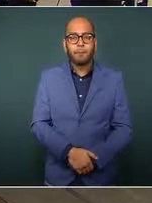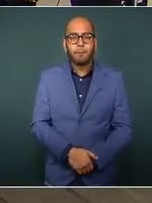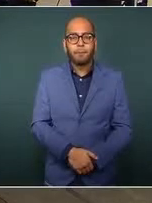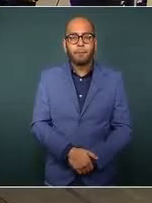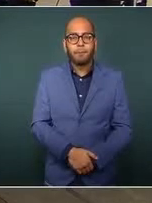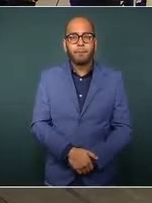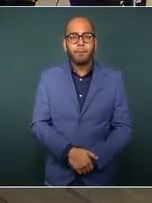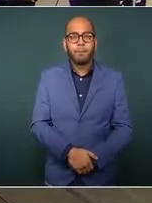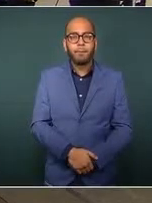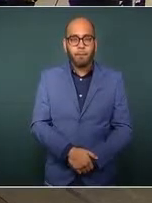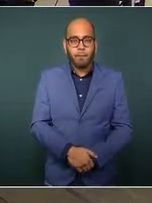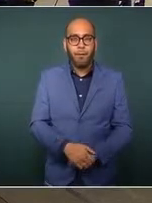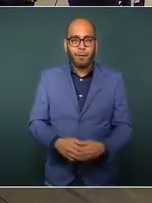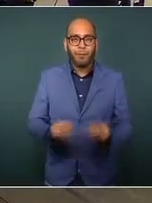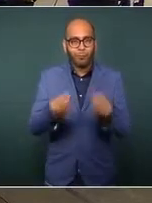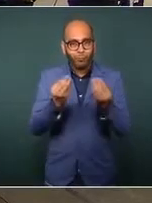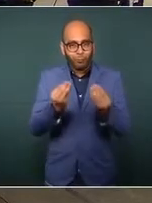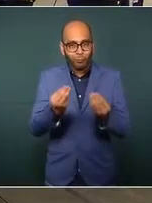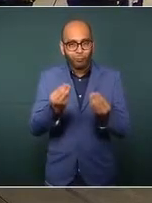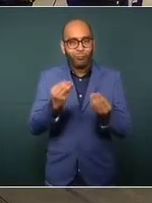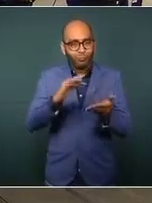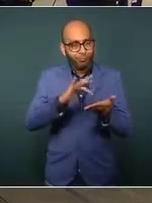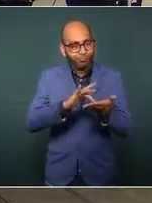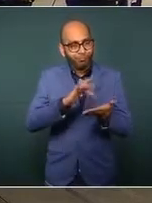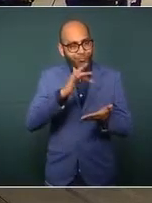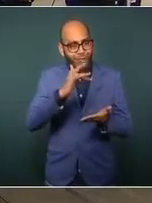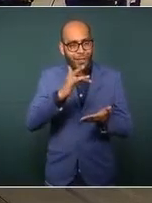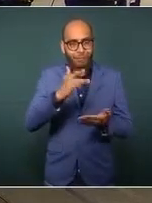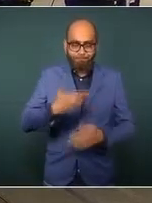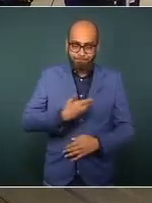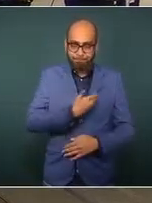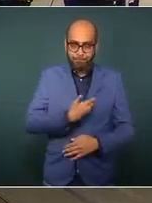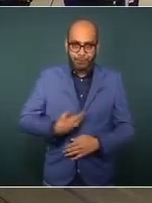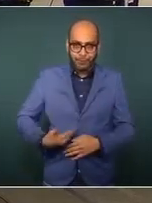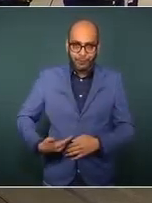Muchas gracias, presidente,